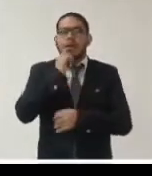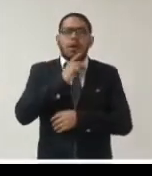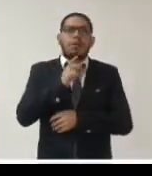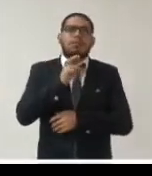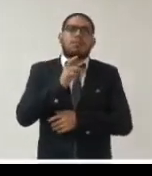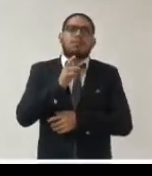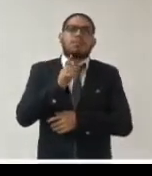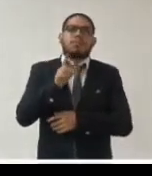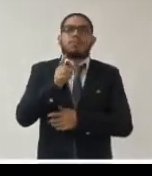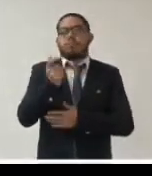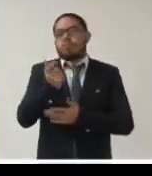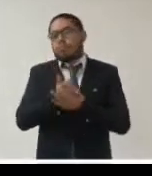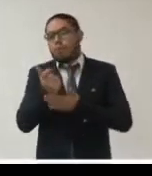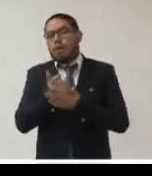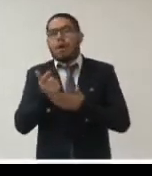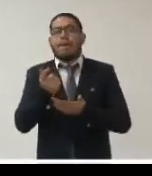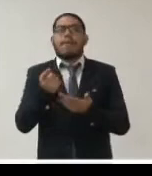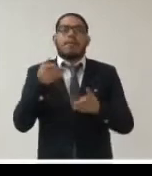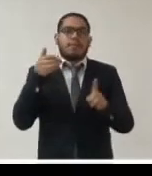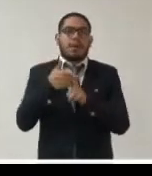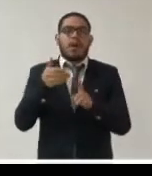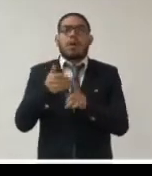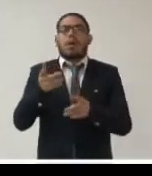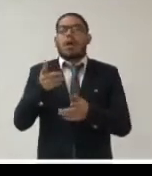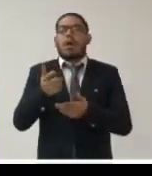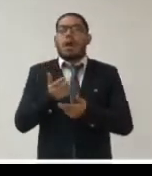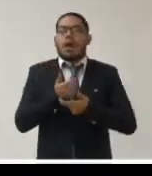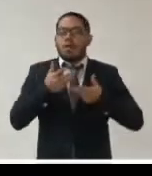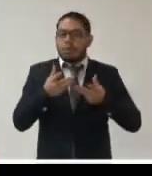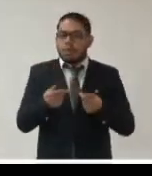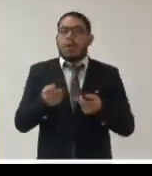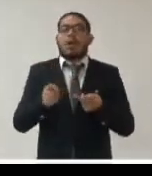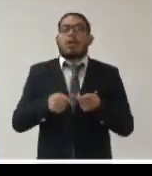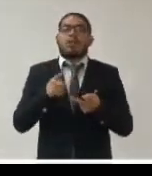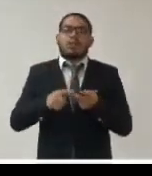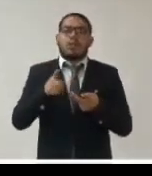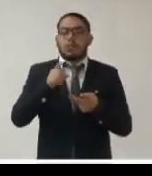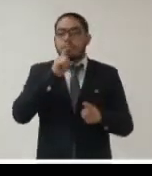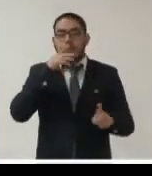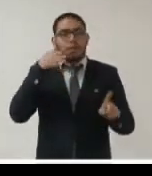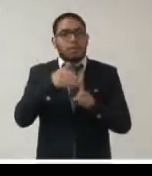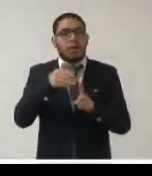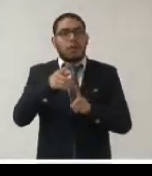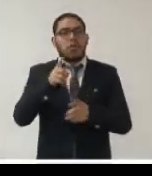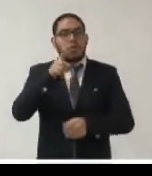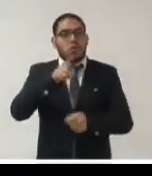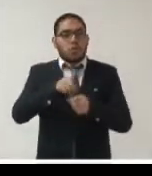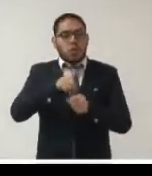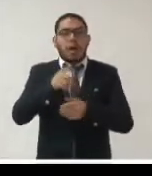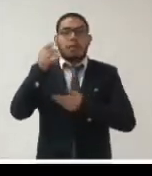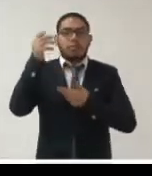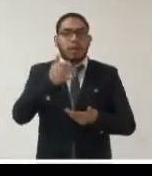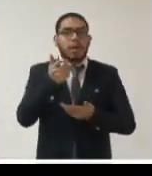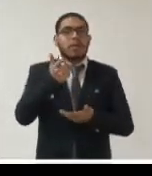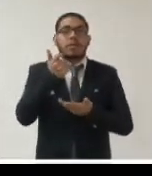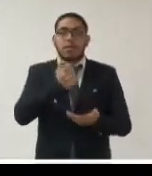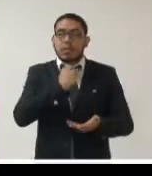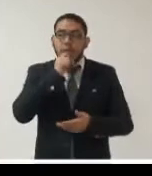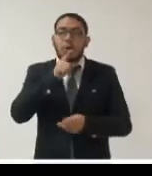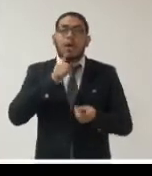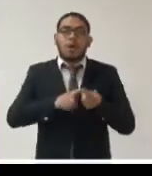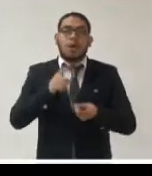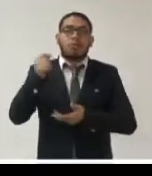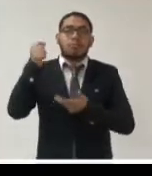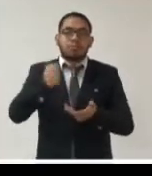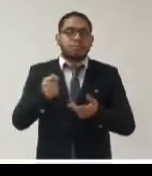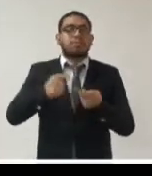públicos de presupuesto ejecución de gasto contrataciones y adquisiciones donaciones recibidas beneficiarios de